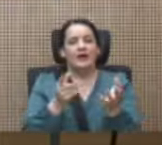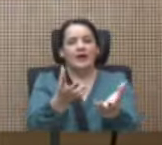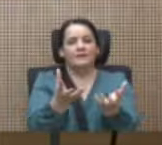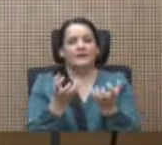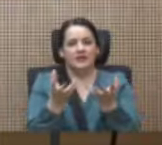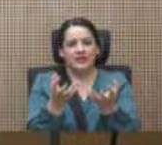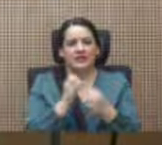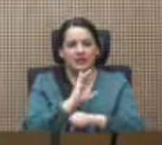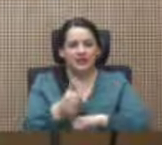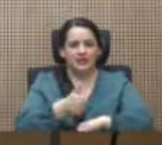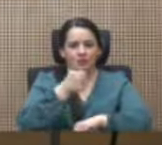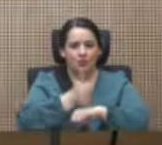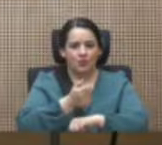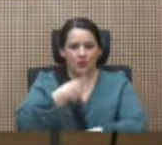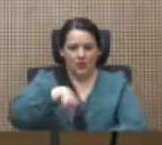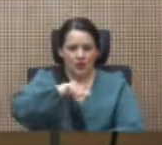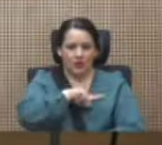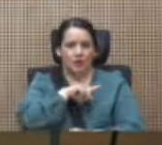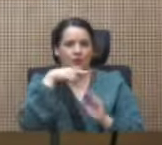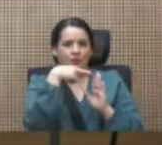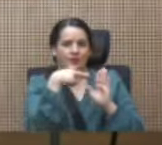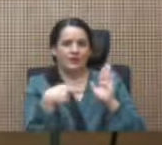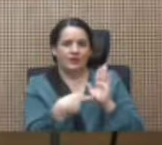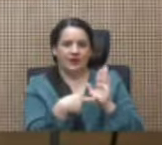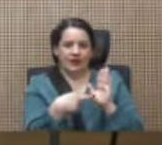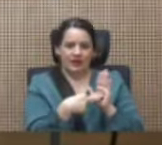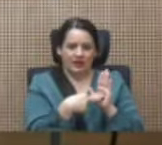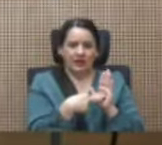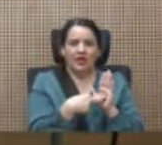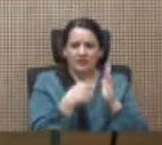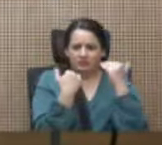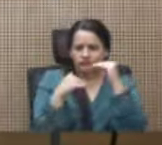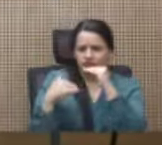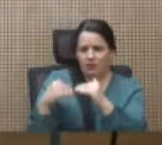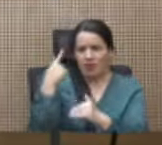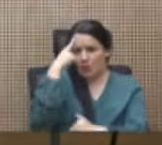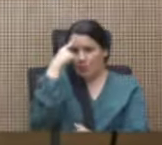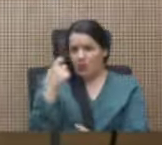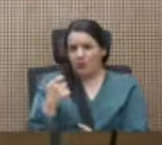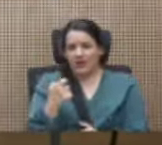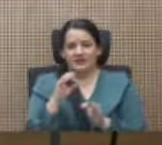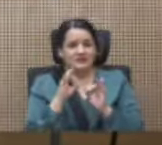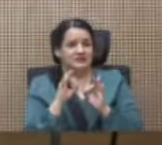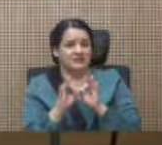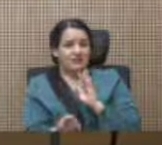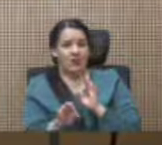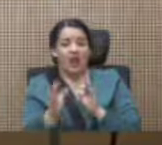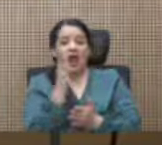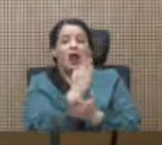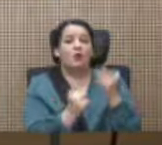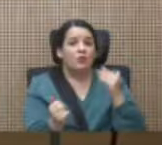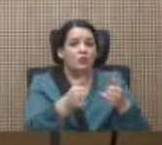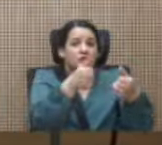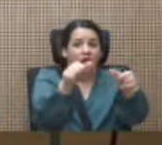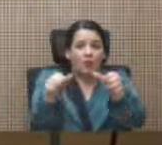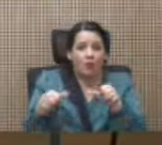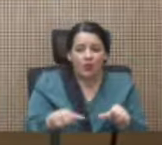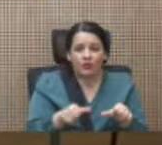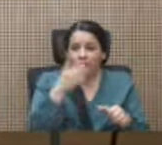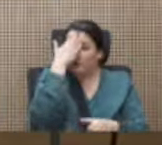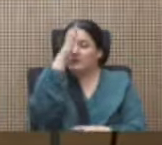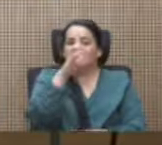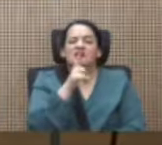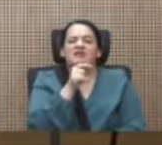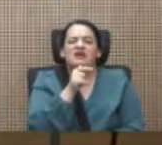imponernos una regla de mordaza porque simplemente hay unos que se pusieron de acuerdo, no sabemos quiénes y no